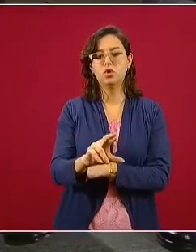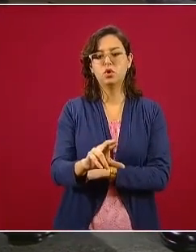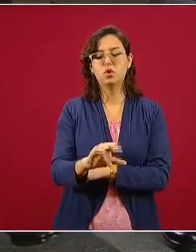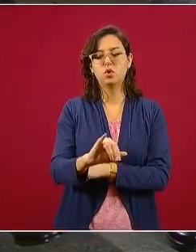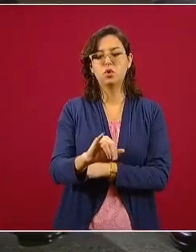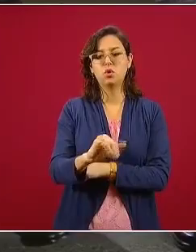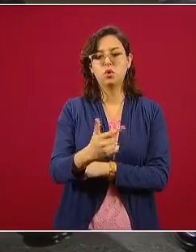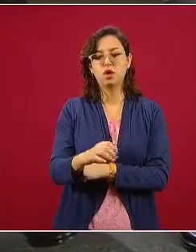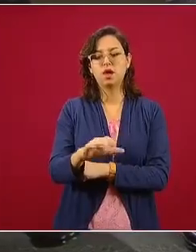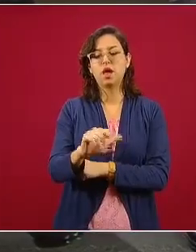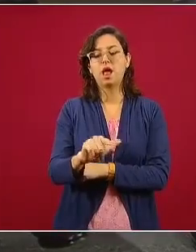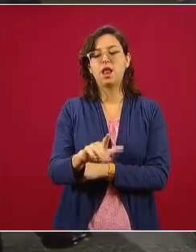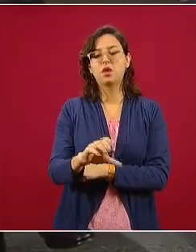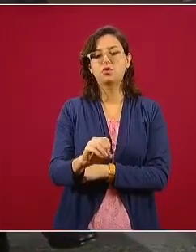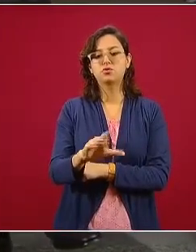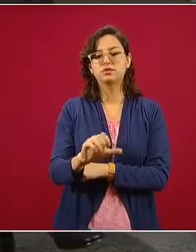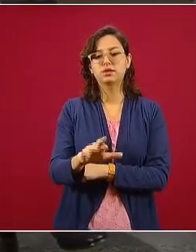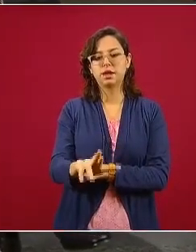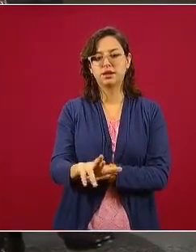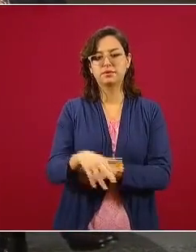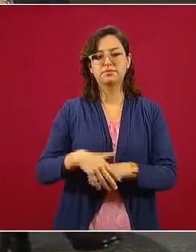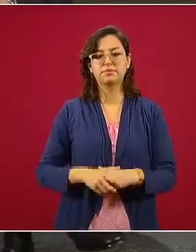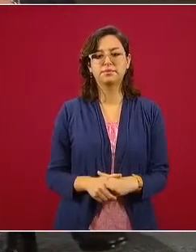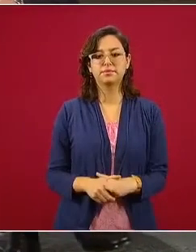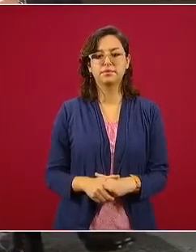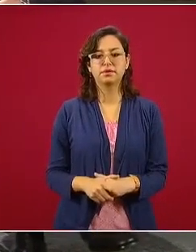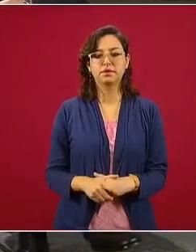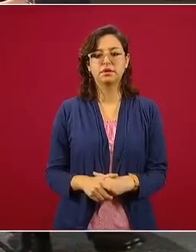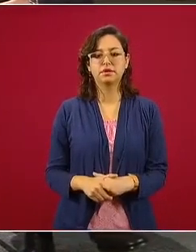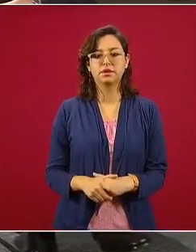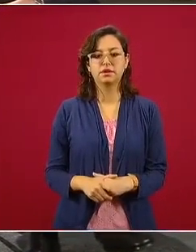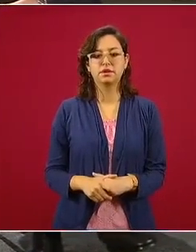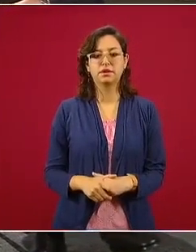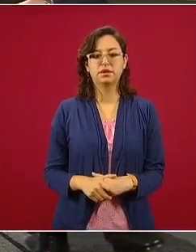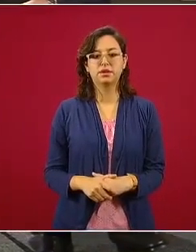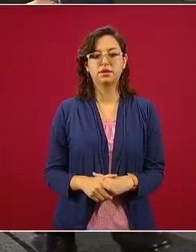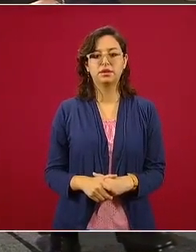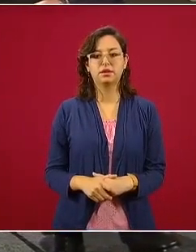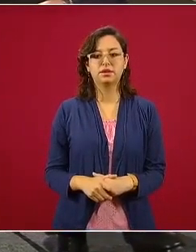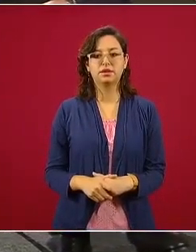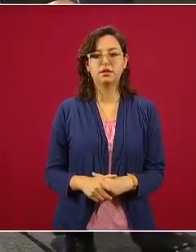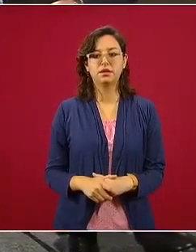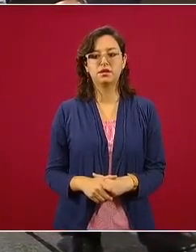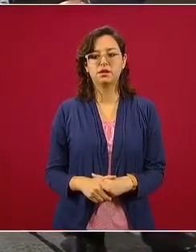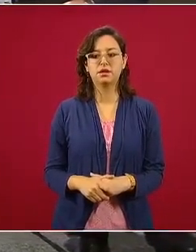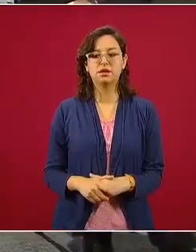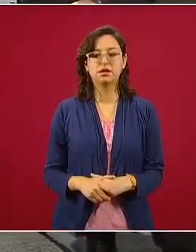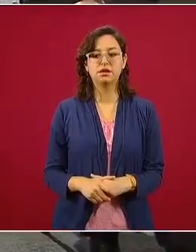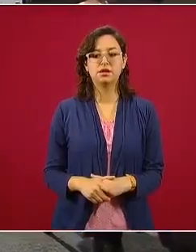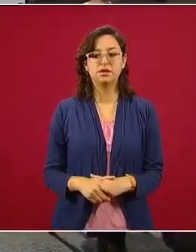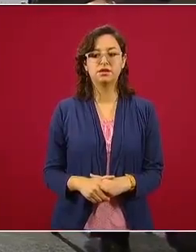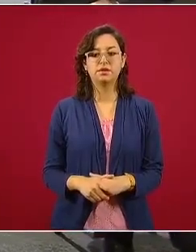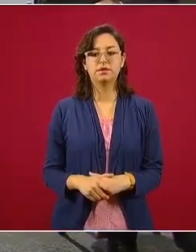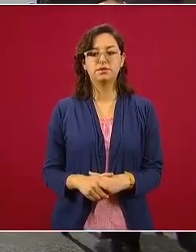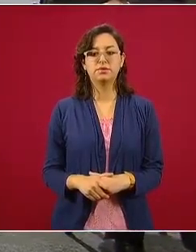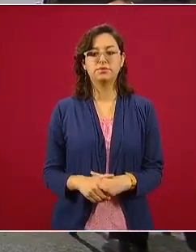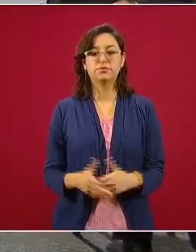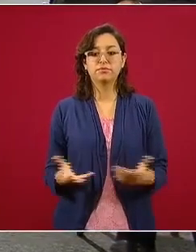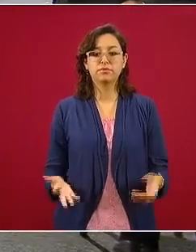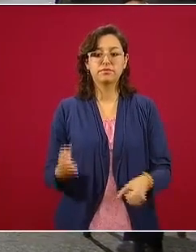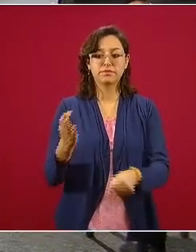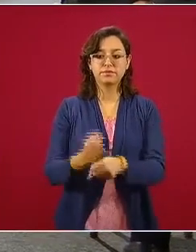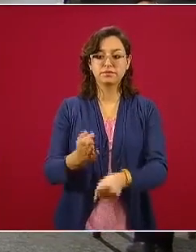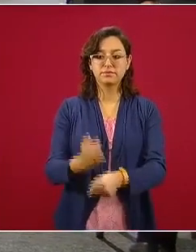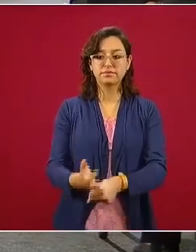Y el propósito de la presencia de ellos